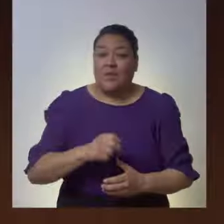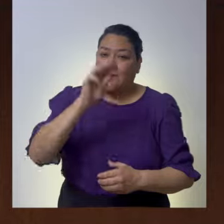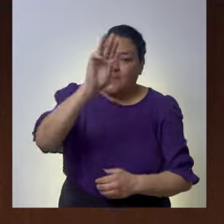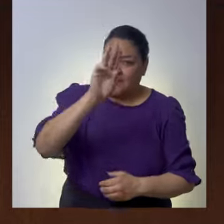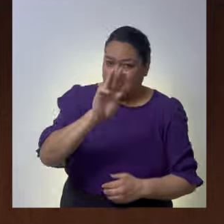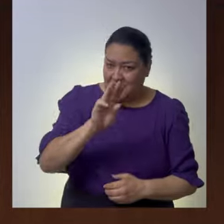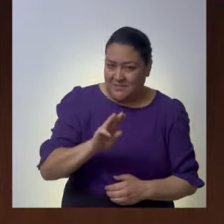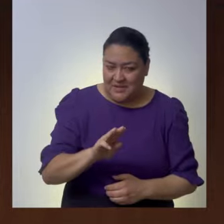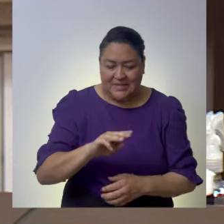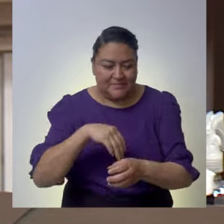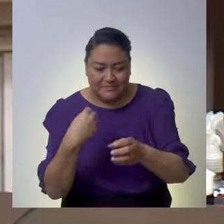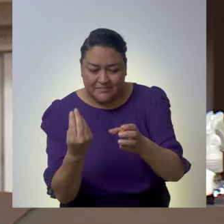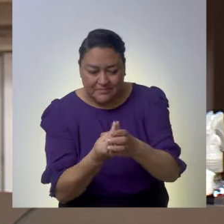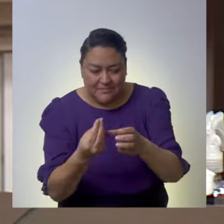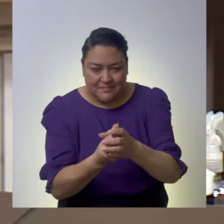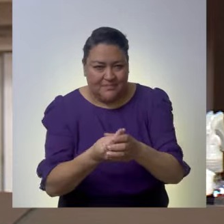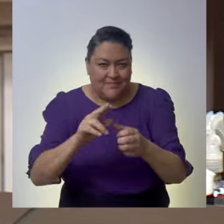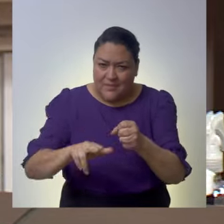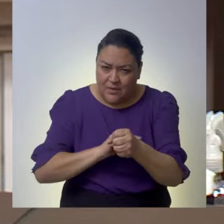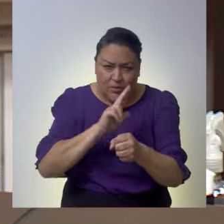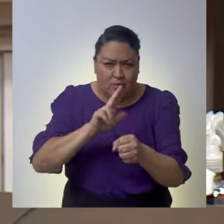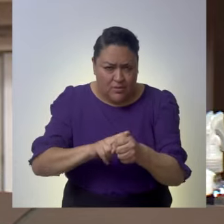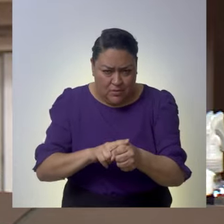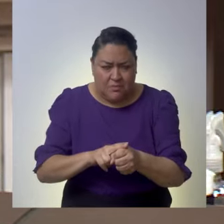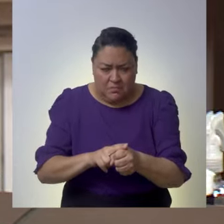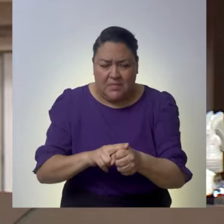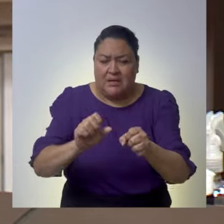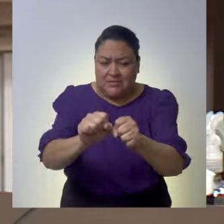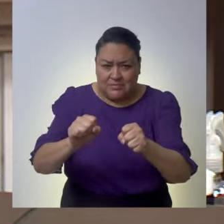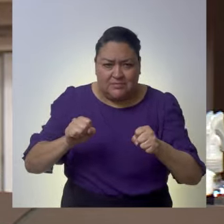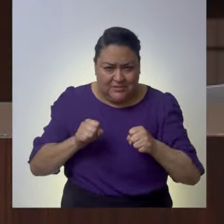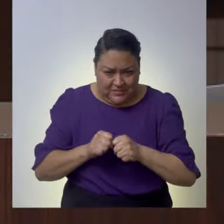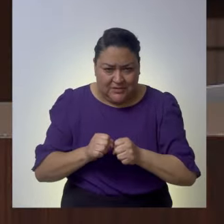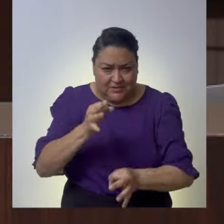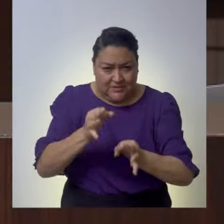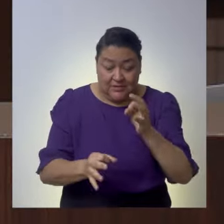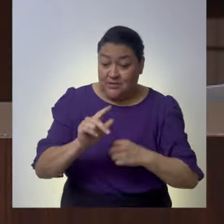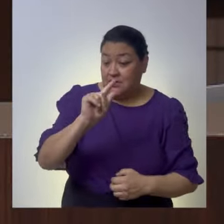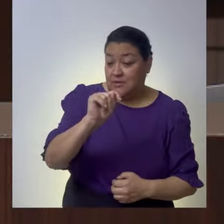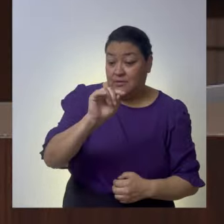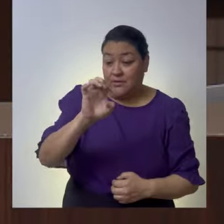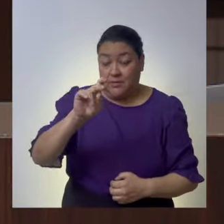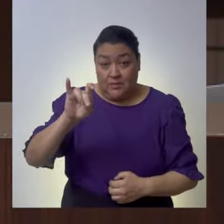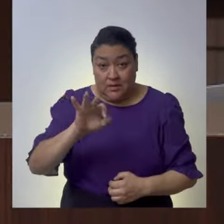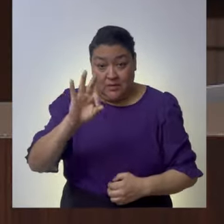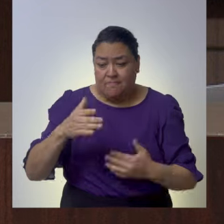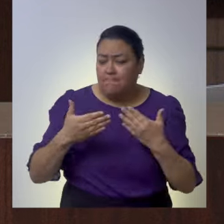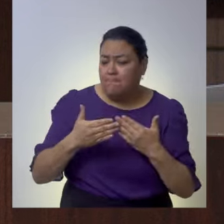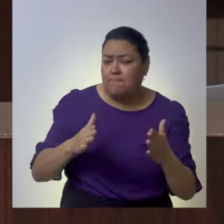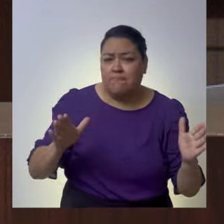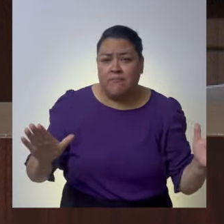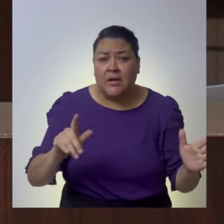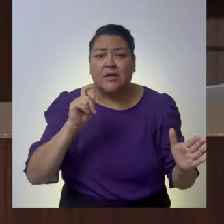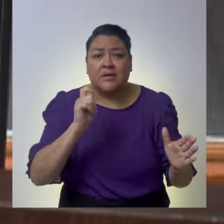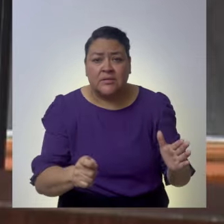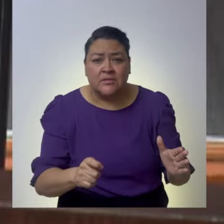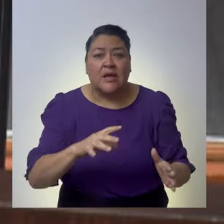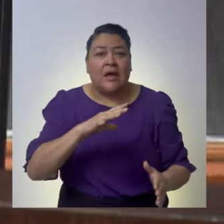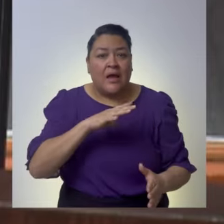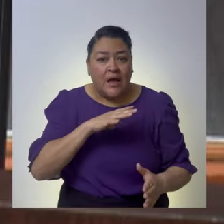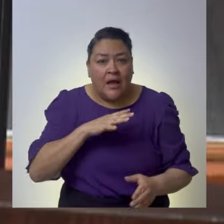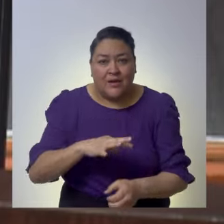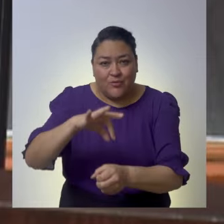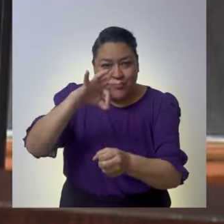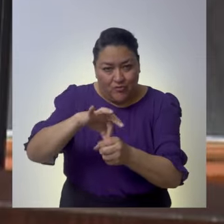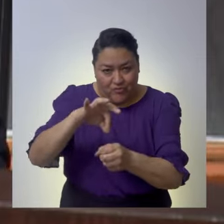Como cada miércoles, se llevó a cabo la sesión pública de la Sala Superior del Tribunal Electoral del Poder Judicial de la Federación, en la que se